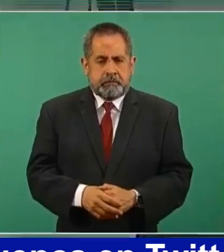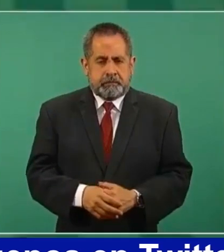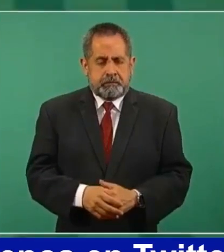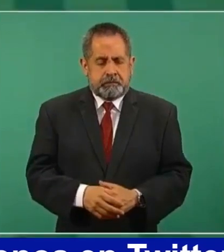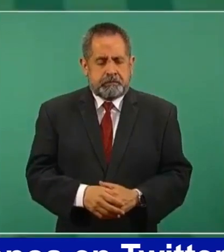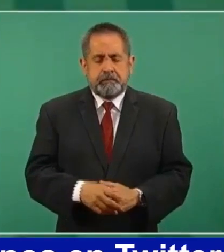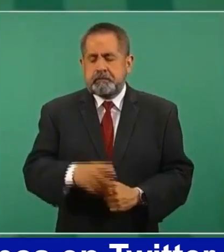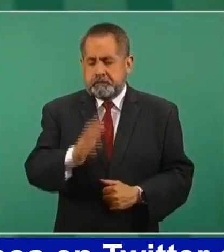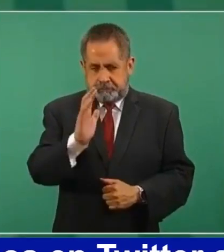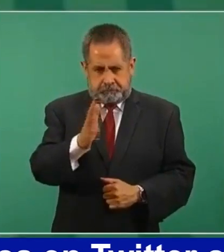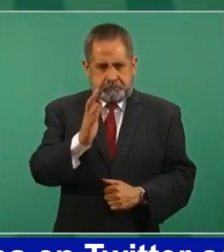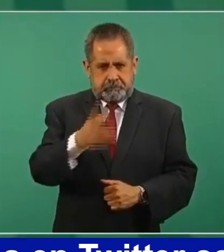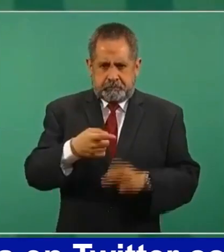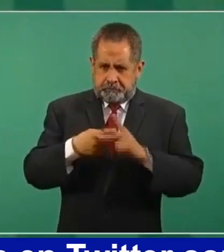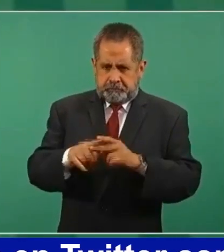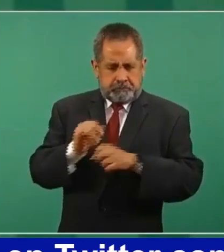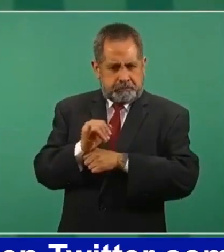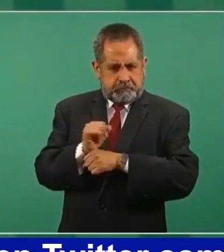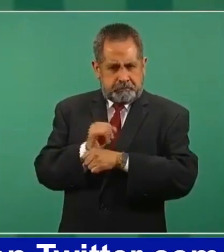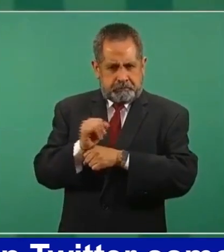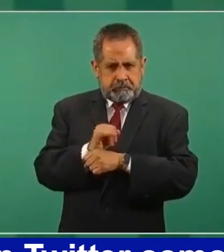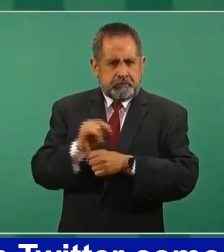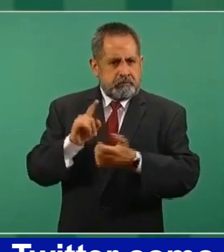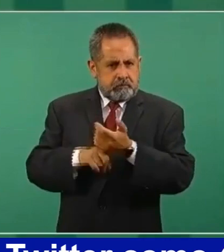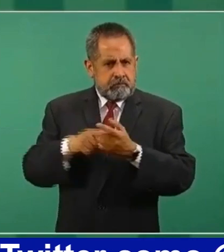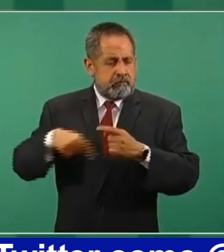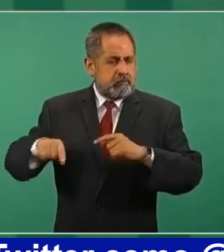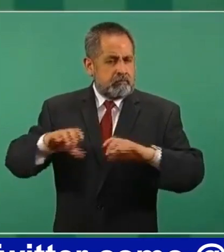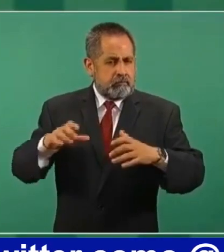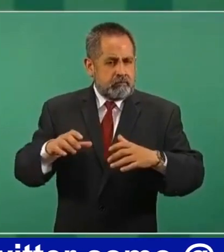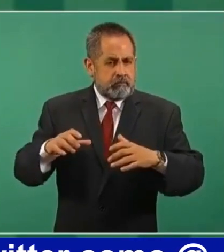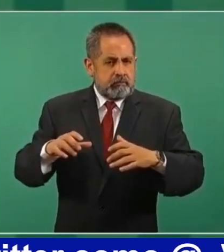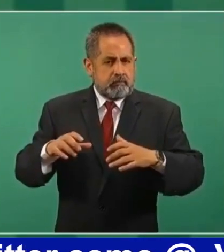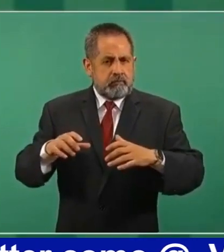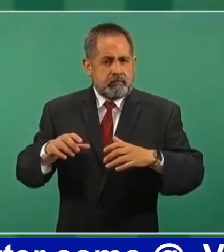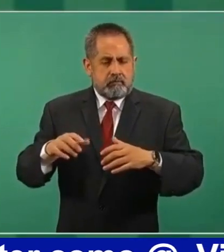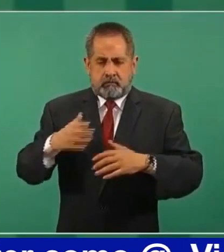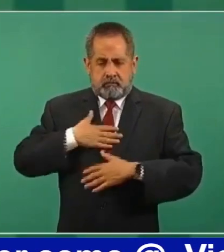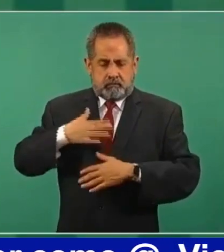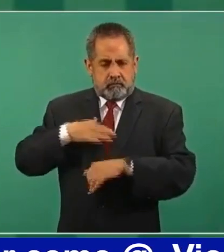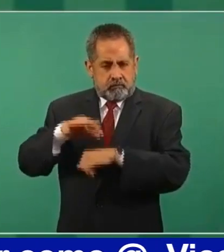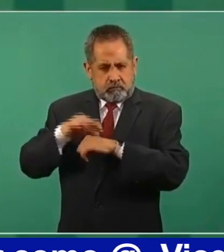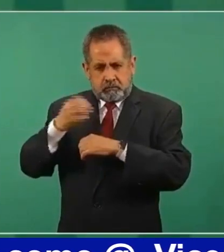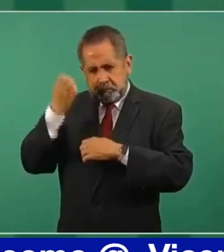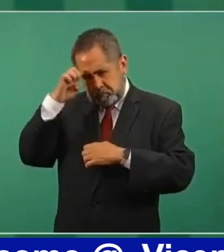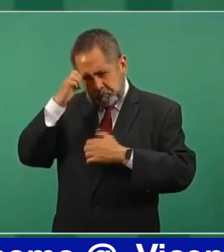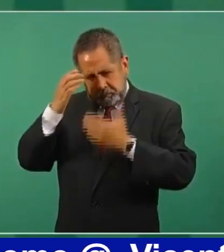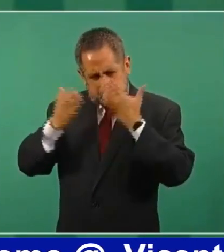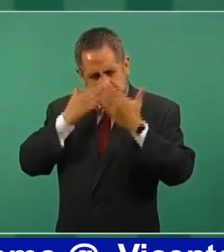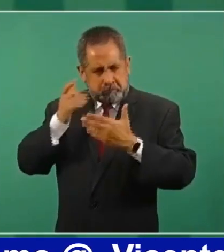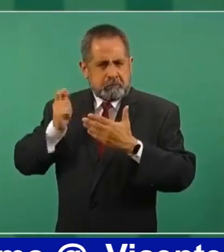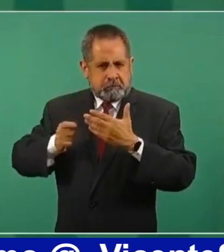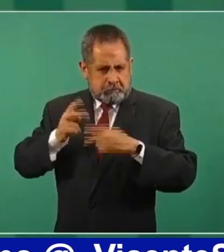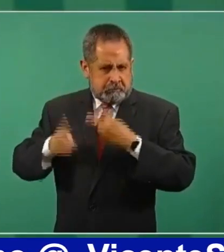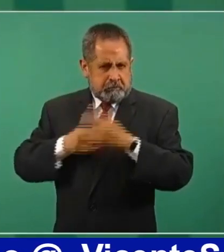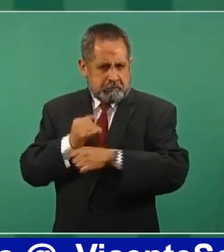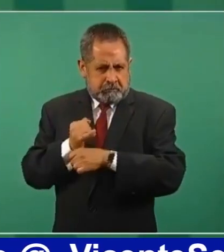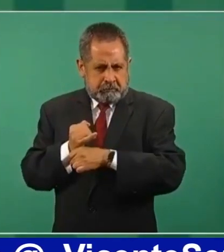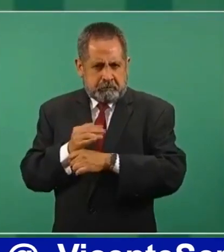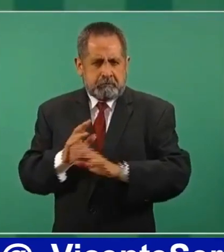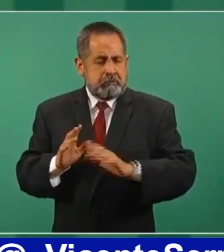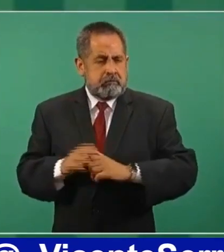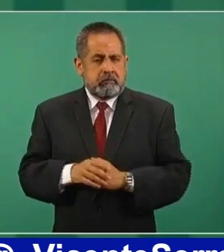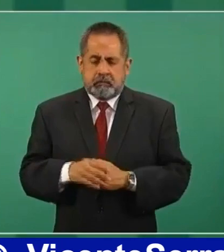investigación de parte de los médicos nuestros, los especialistas, y